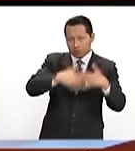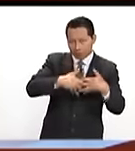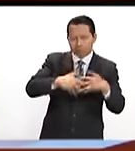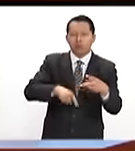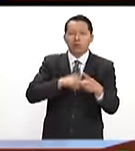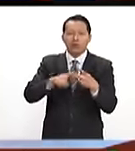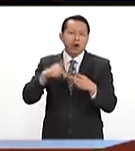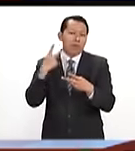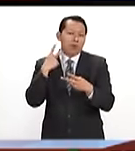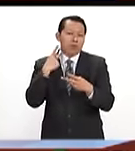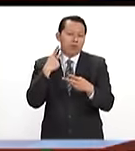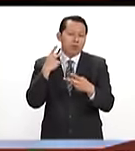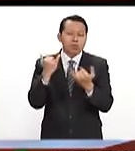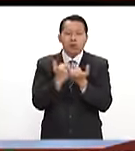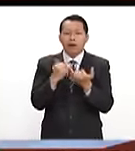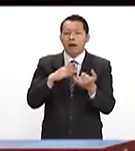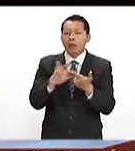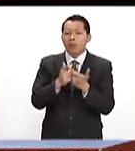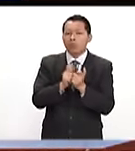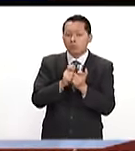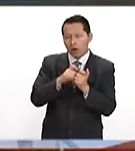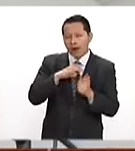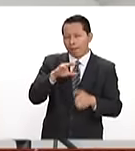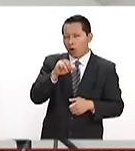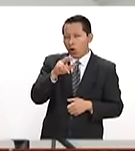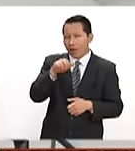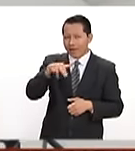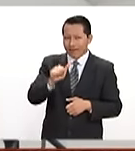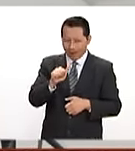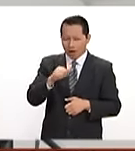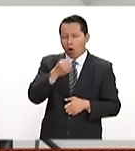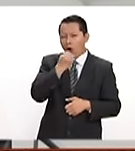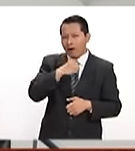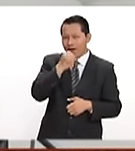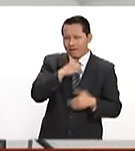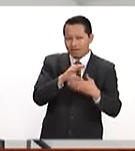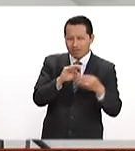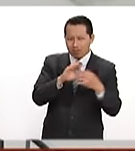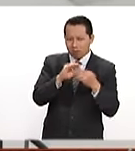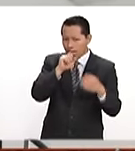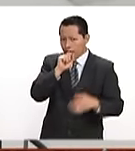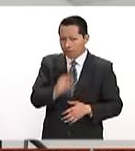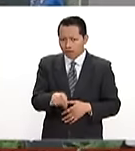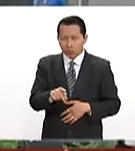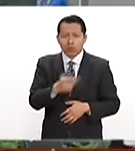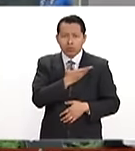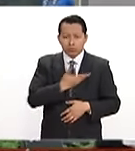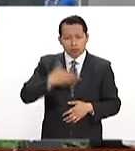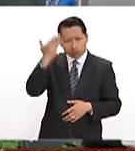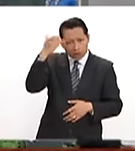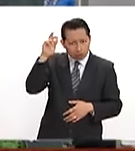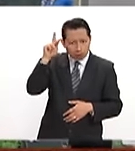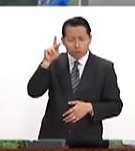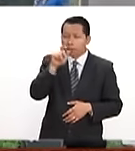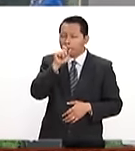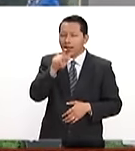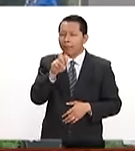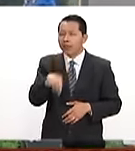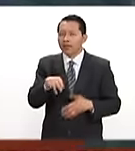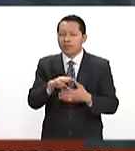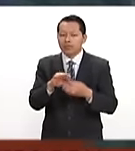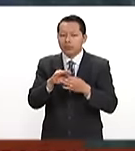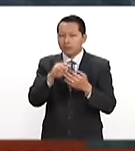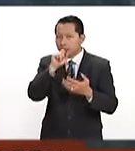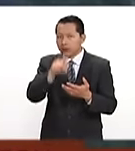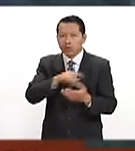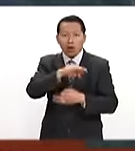político hablaron. Ahí el dirigente nacional de Morena, antes Manuel López Obrador, afirmó que el presidente Enrique Peña Nieto cuenta con el respaldo de todos